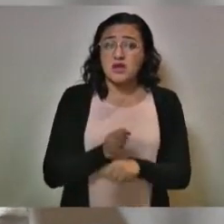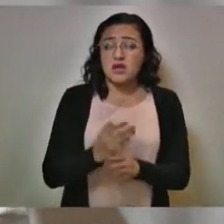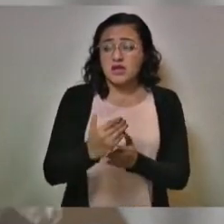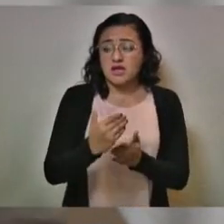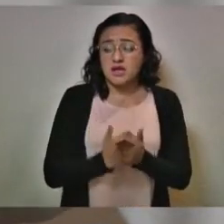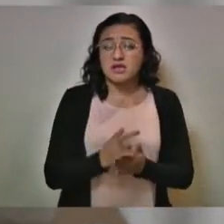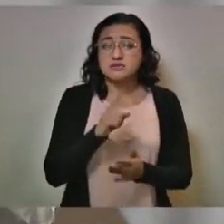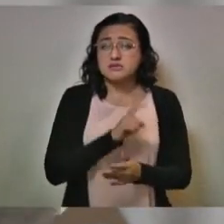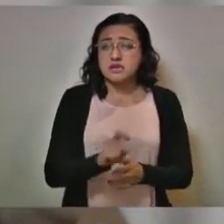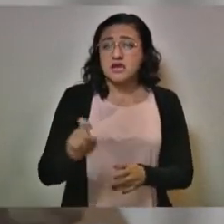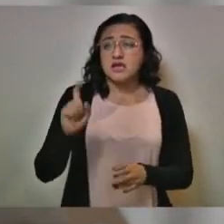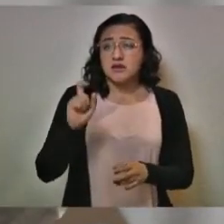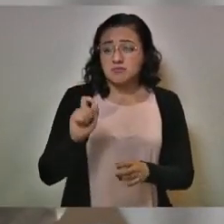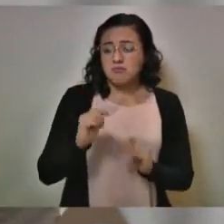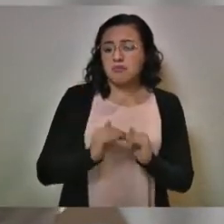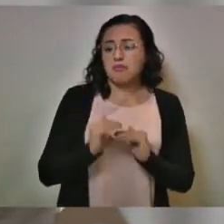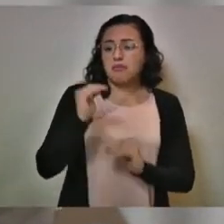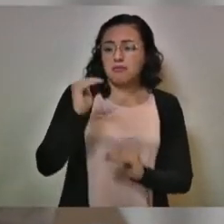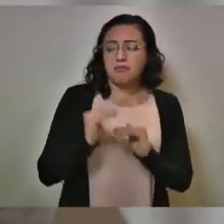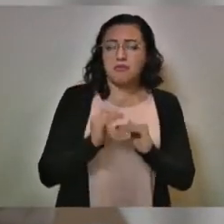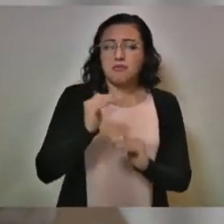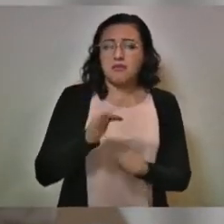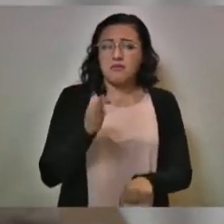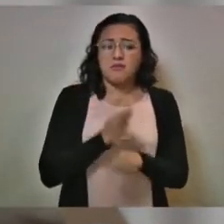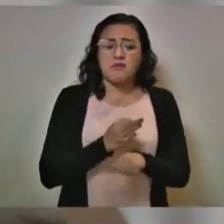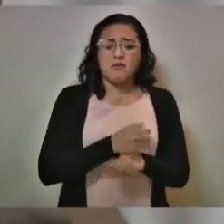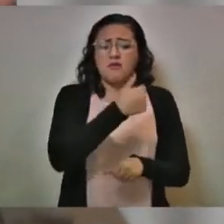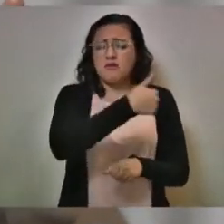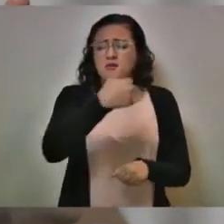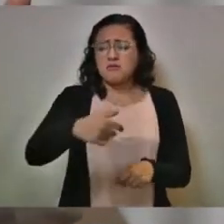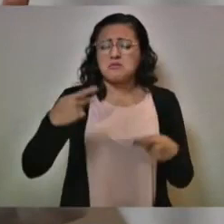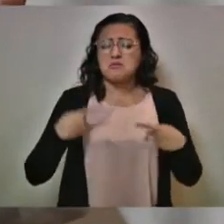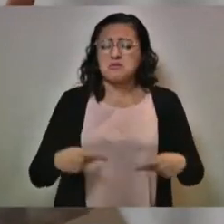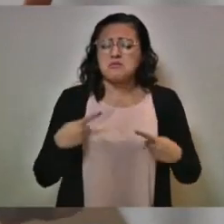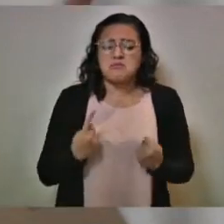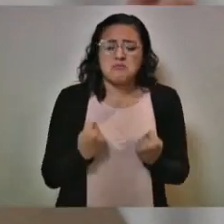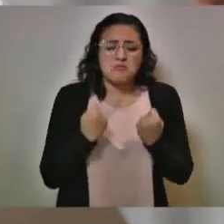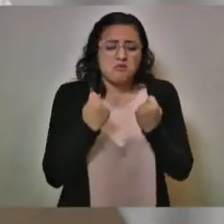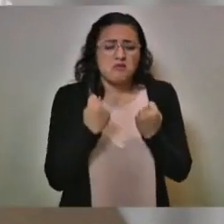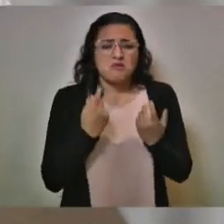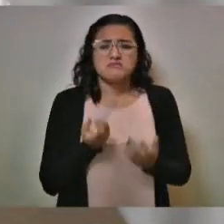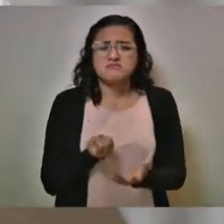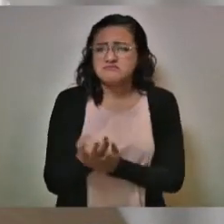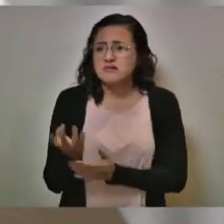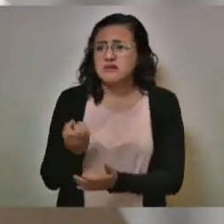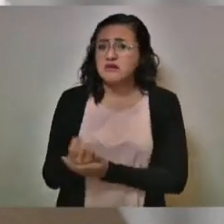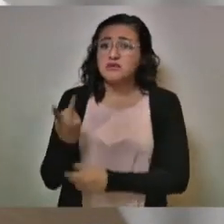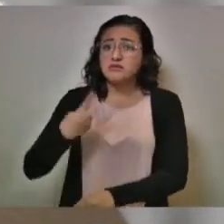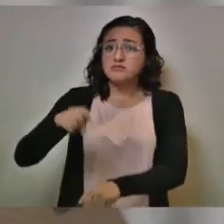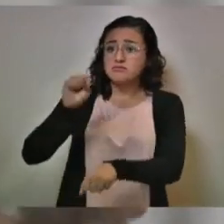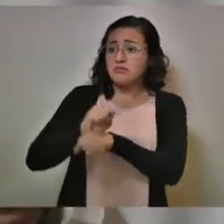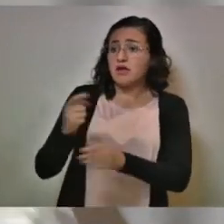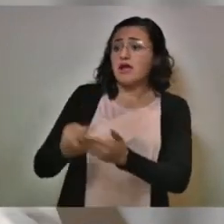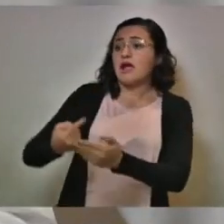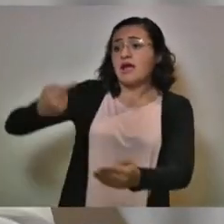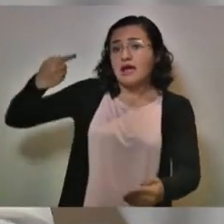120, es producto de los comportamientos colectivos de un periodo de hace dos semanas.